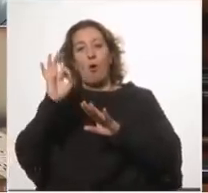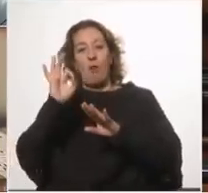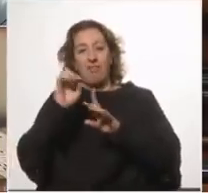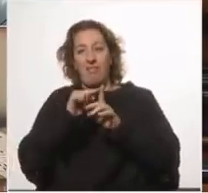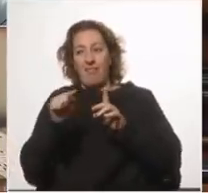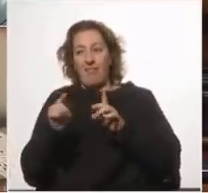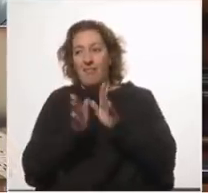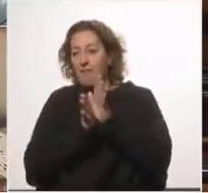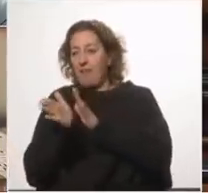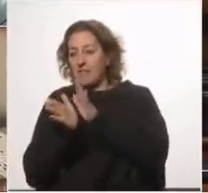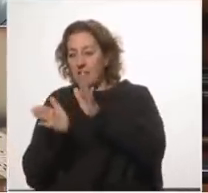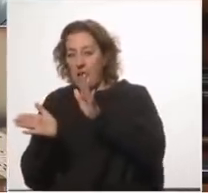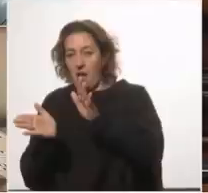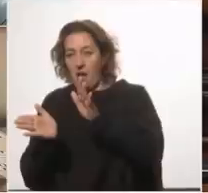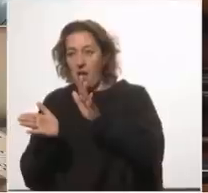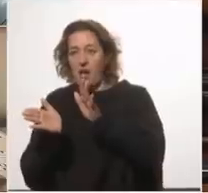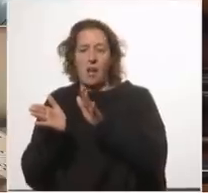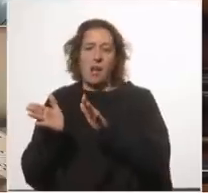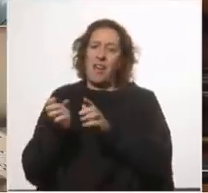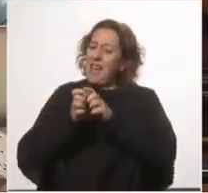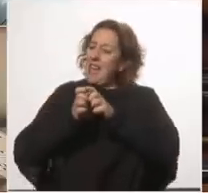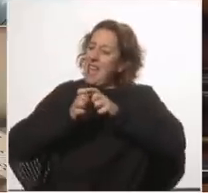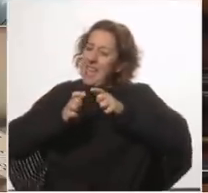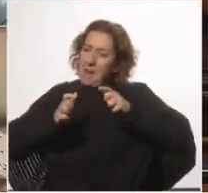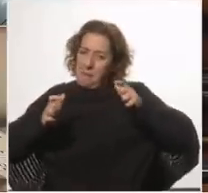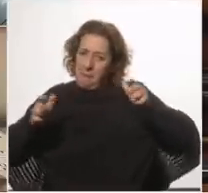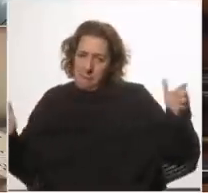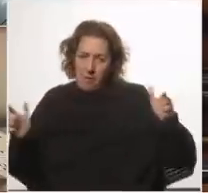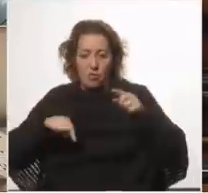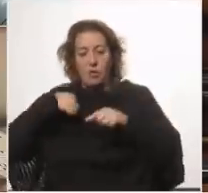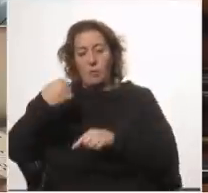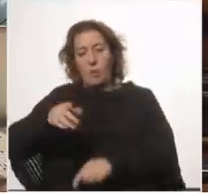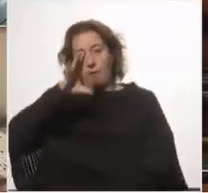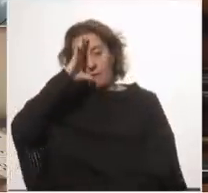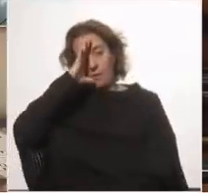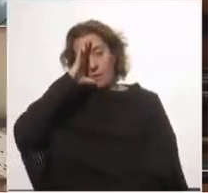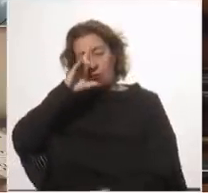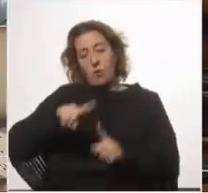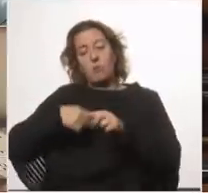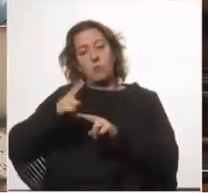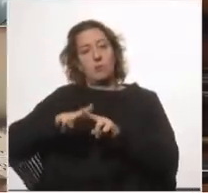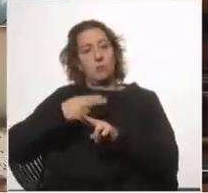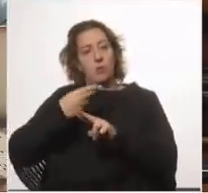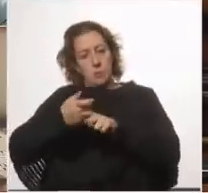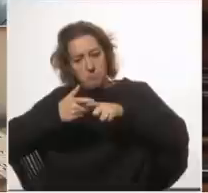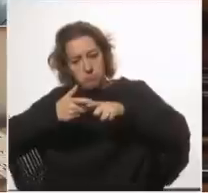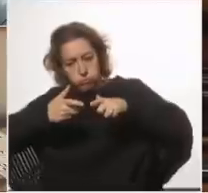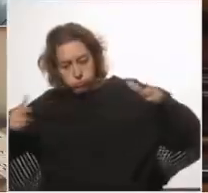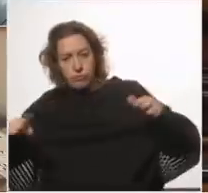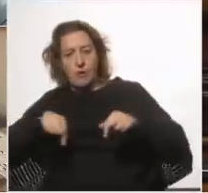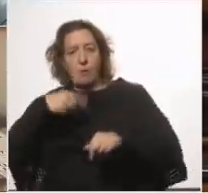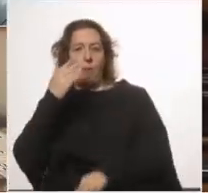una ola bifásica que tuvo una gran expansión después de febrero y una nueva gran expansión después de abril.